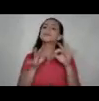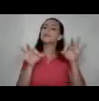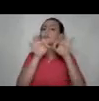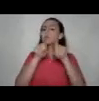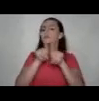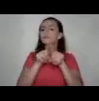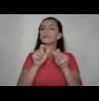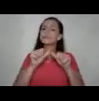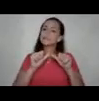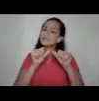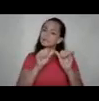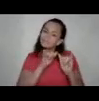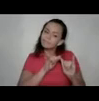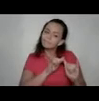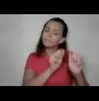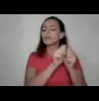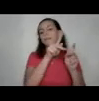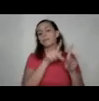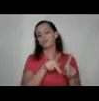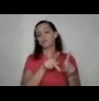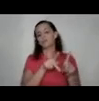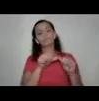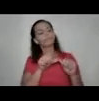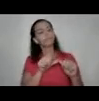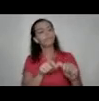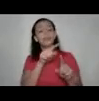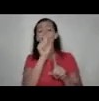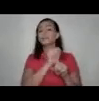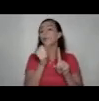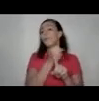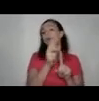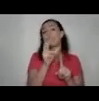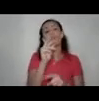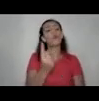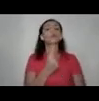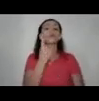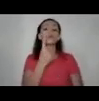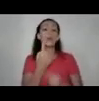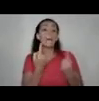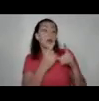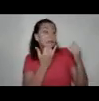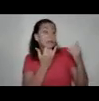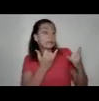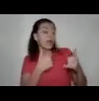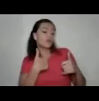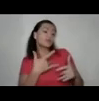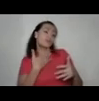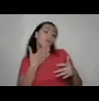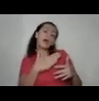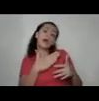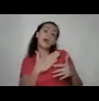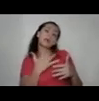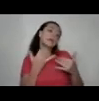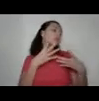seguir ahí para esa persona esto las situaciones de violencia no implican solo acaba de pasar yo me sentí mal y ya se me